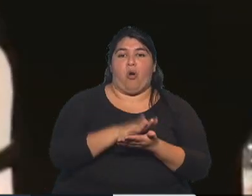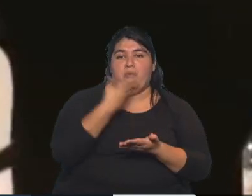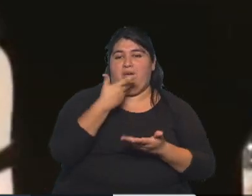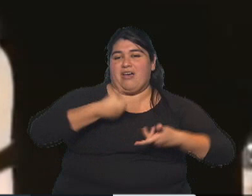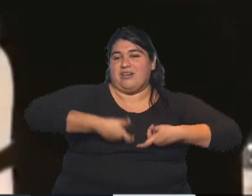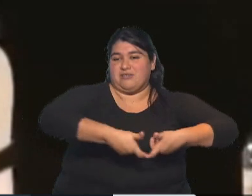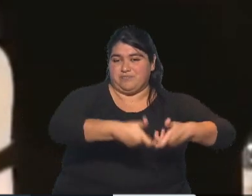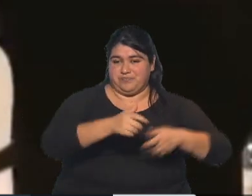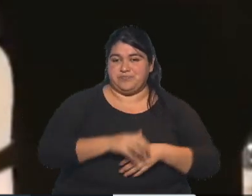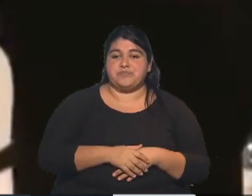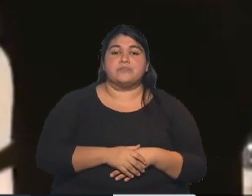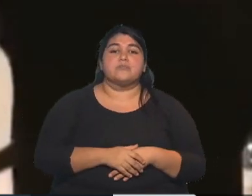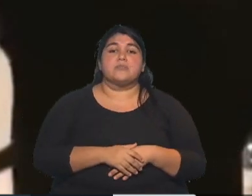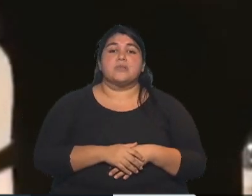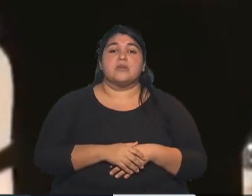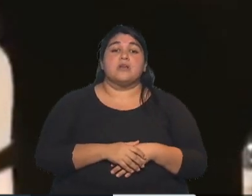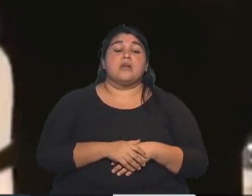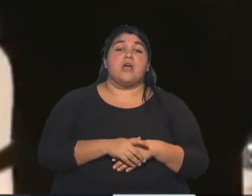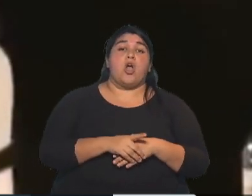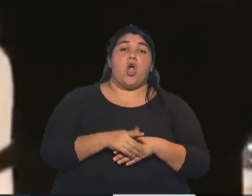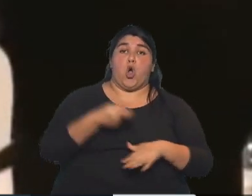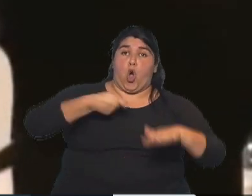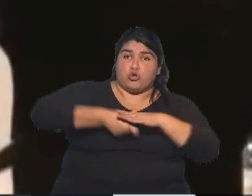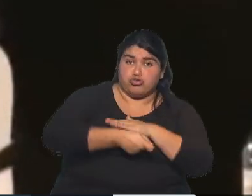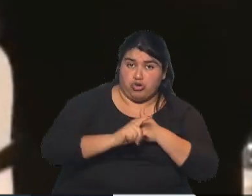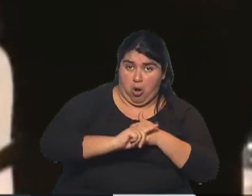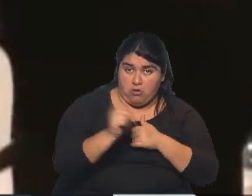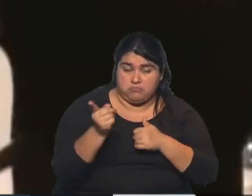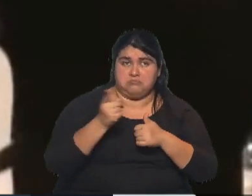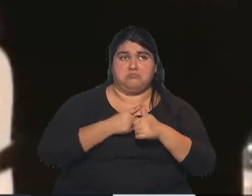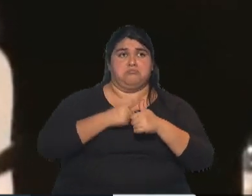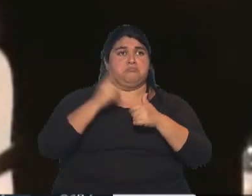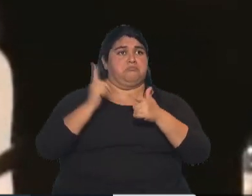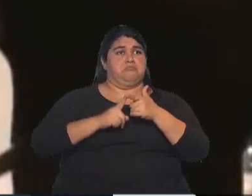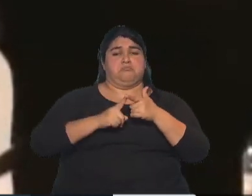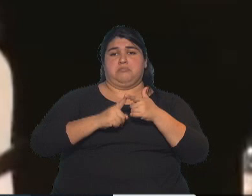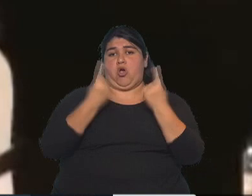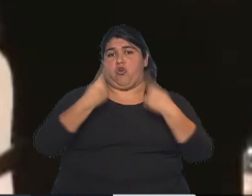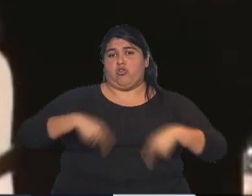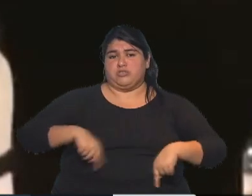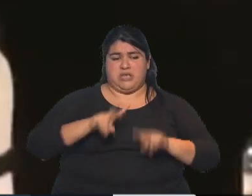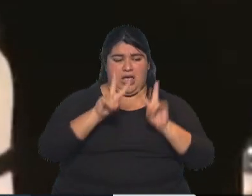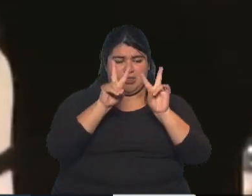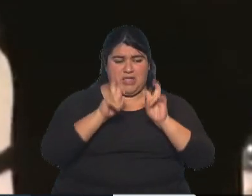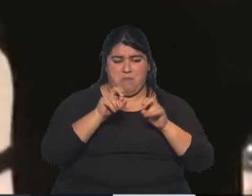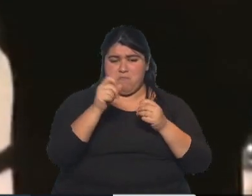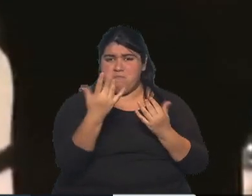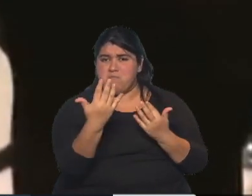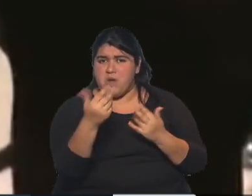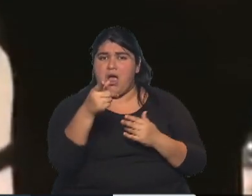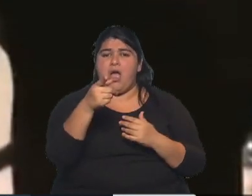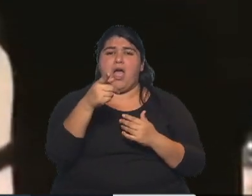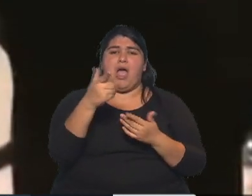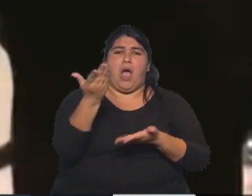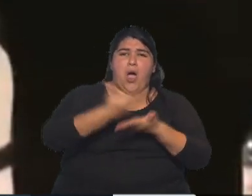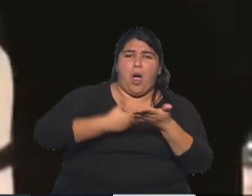No hubo ni hecho de corrupción, ni direccionamiento del pliego, ni